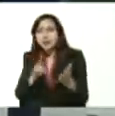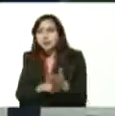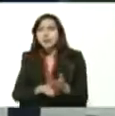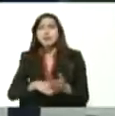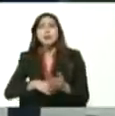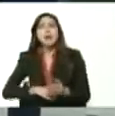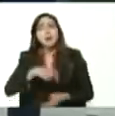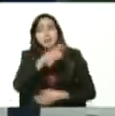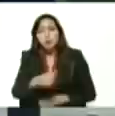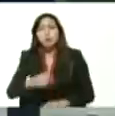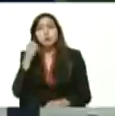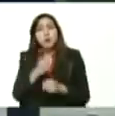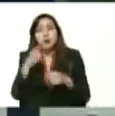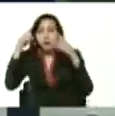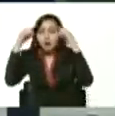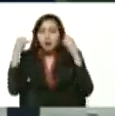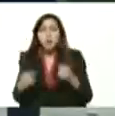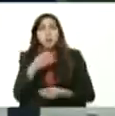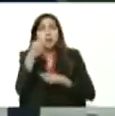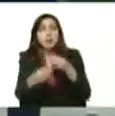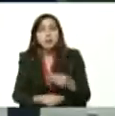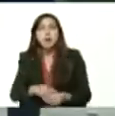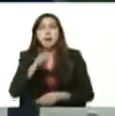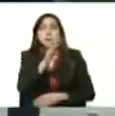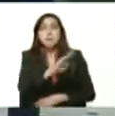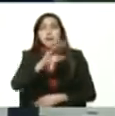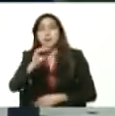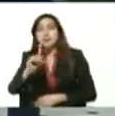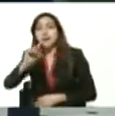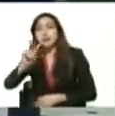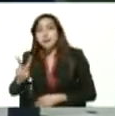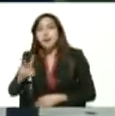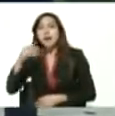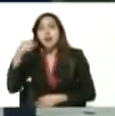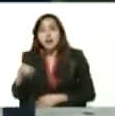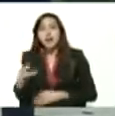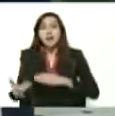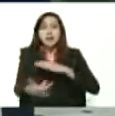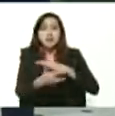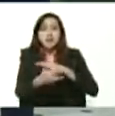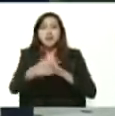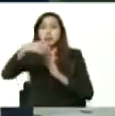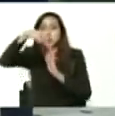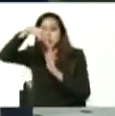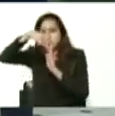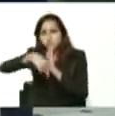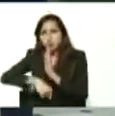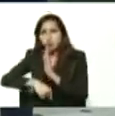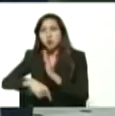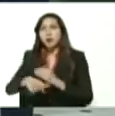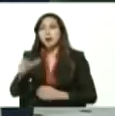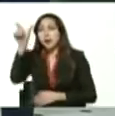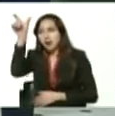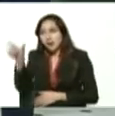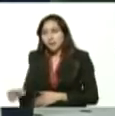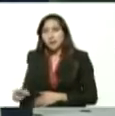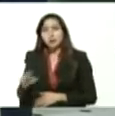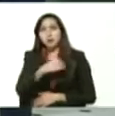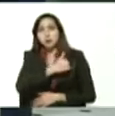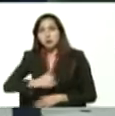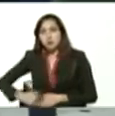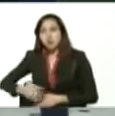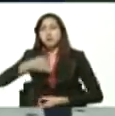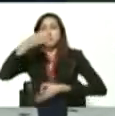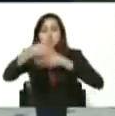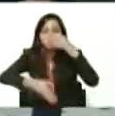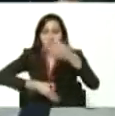la aplicación de BDB digital, de lo cual profundizará más el presidente del Banco de Venezuela, José Javier